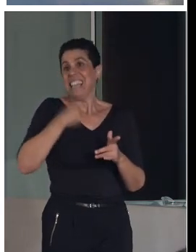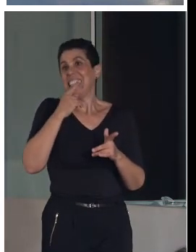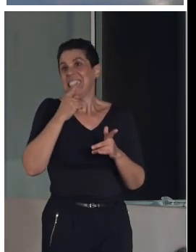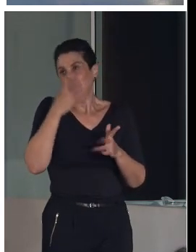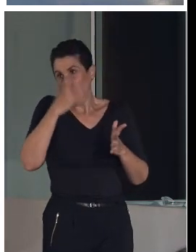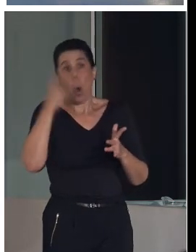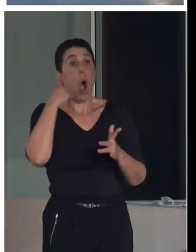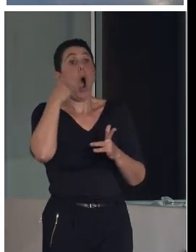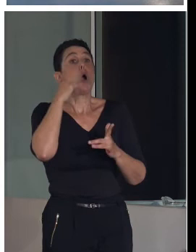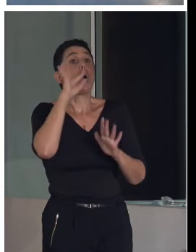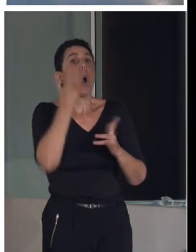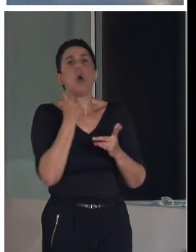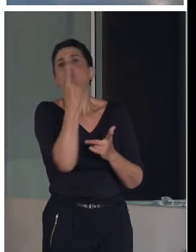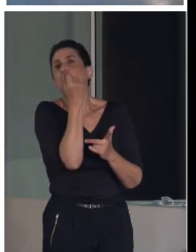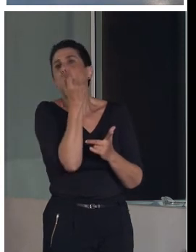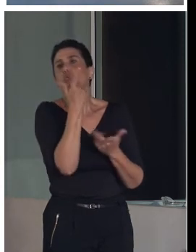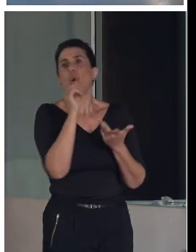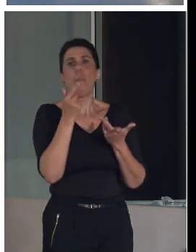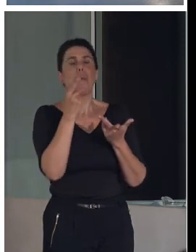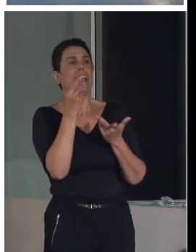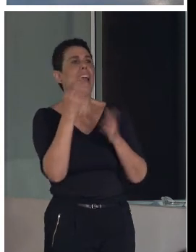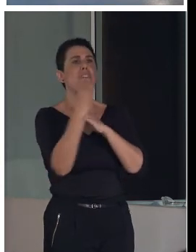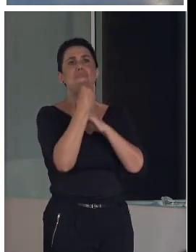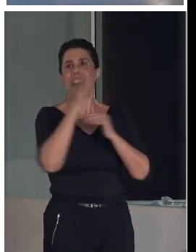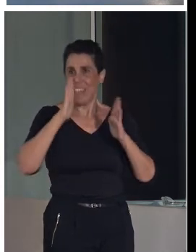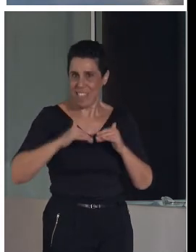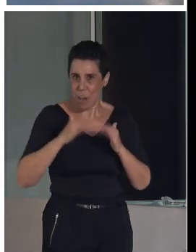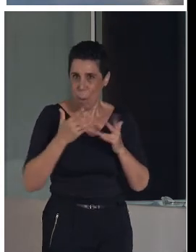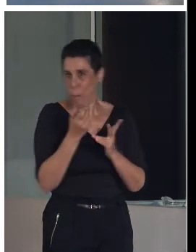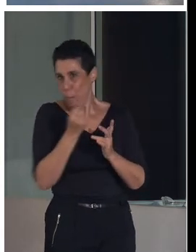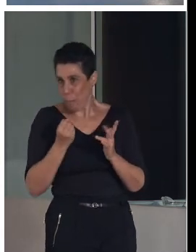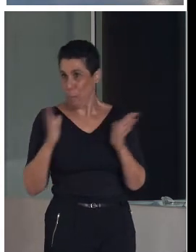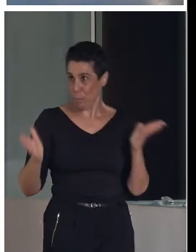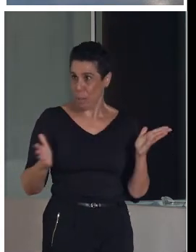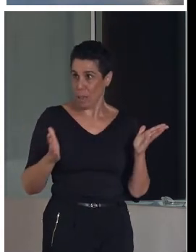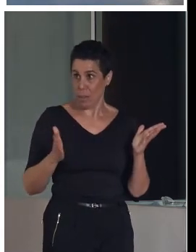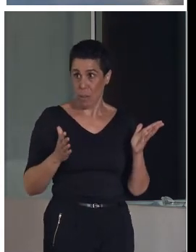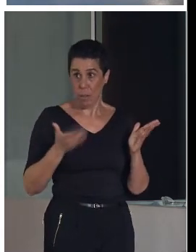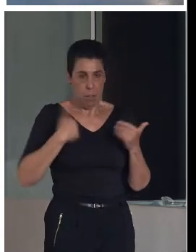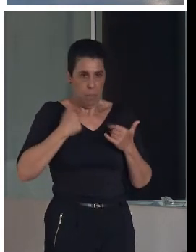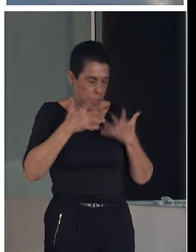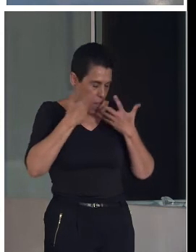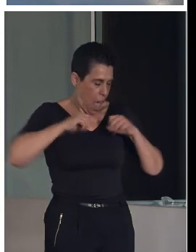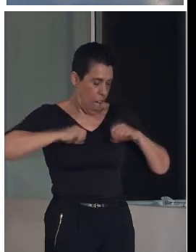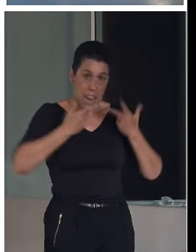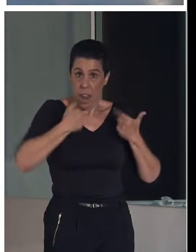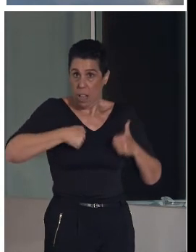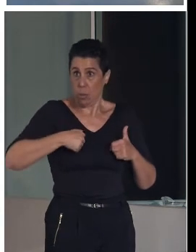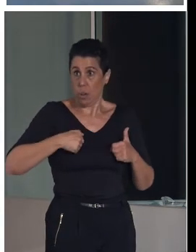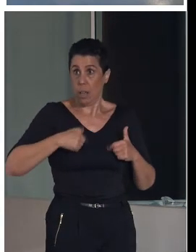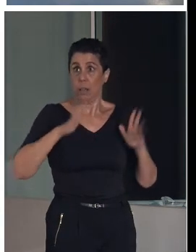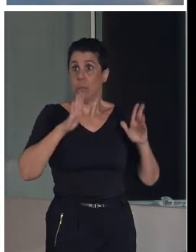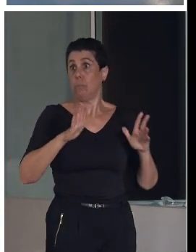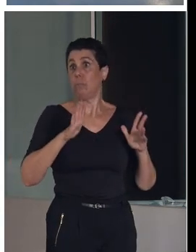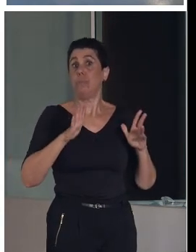¿no? Hay una austeridad bastante metida dentro de nosotros. Pero, en nuestro caso, el problema fundamental